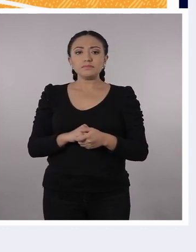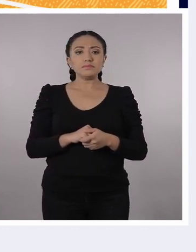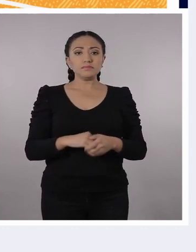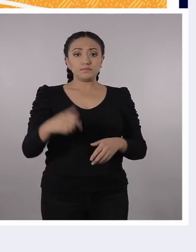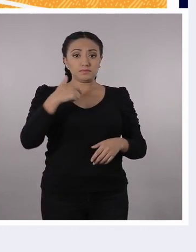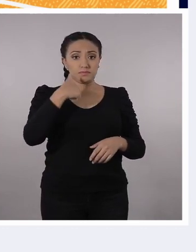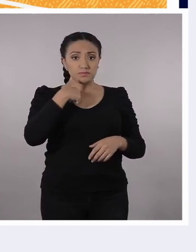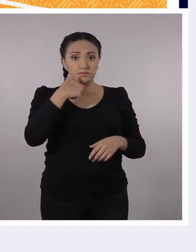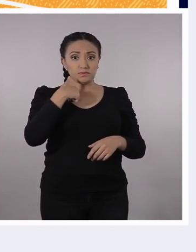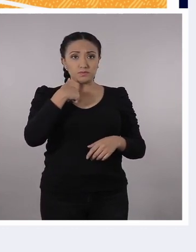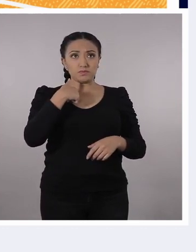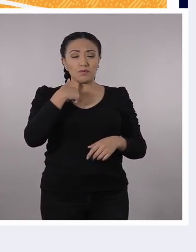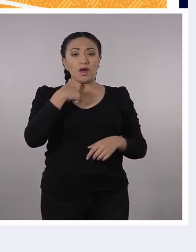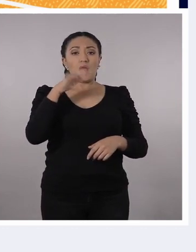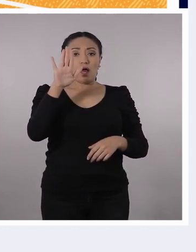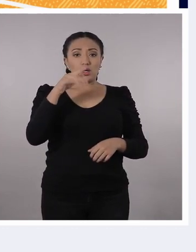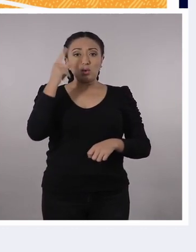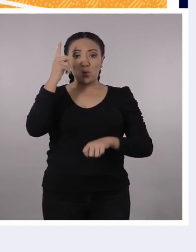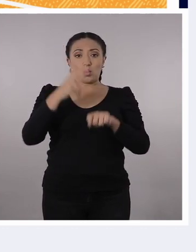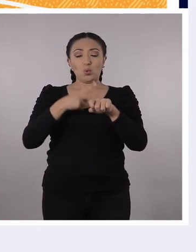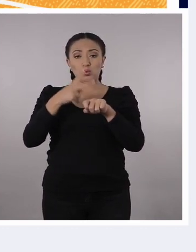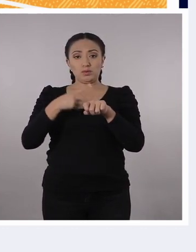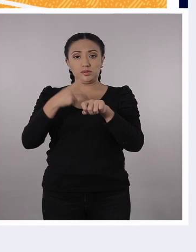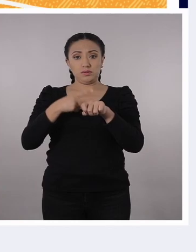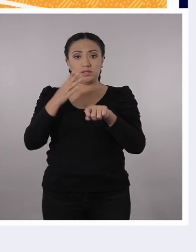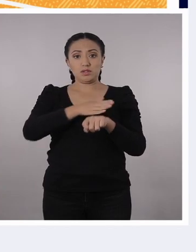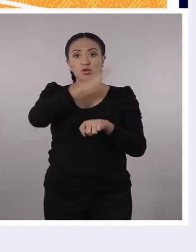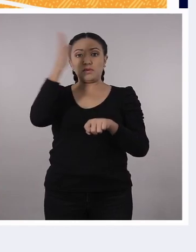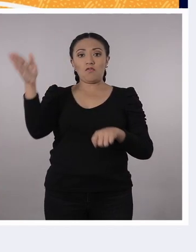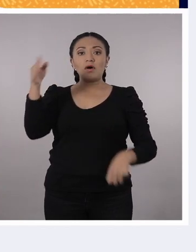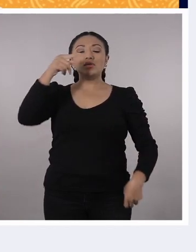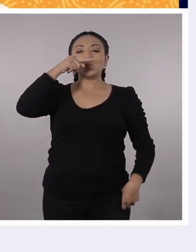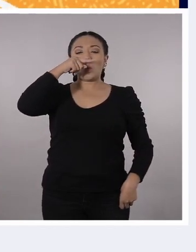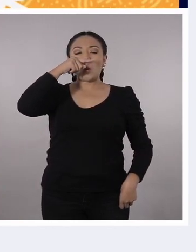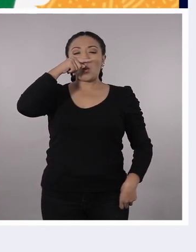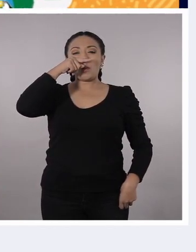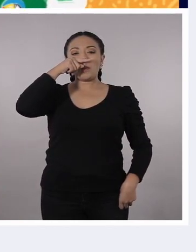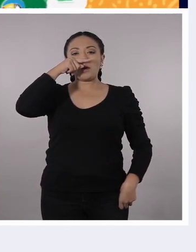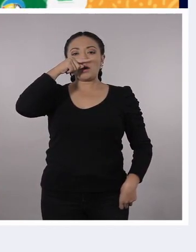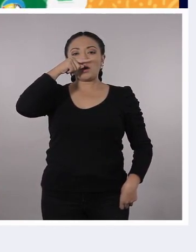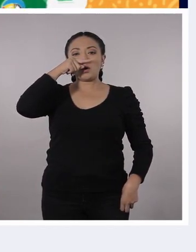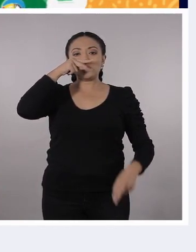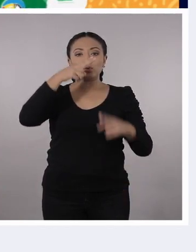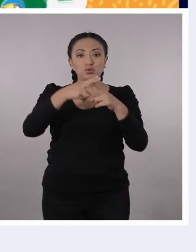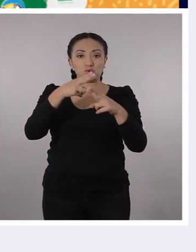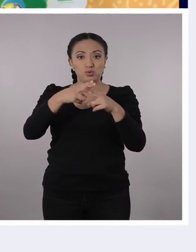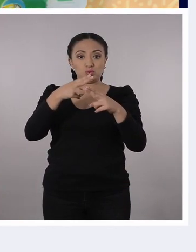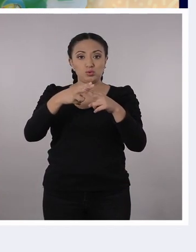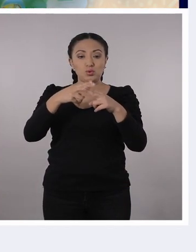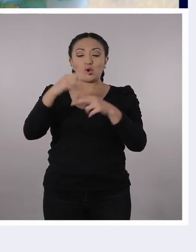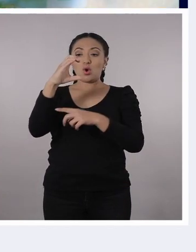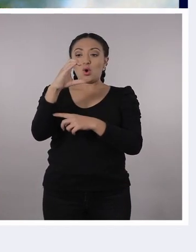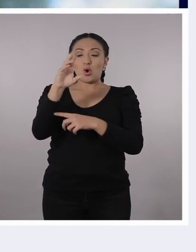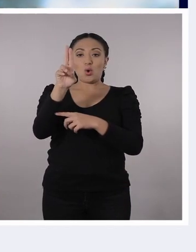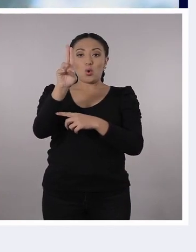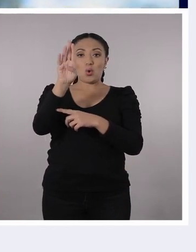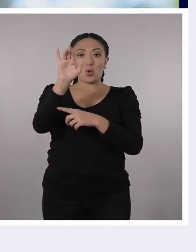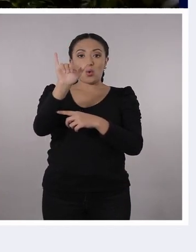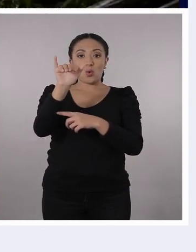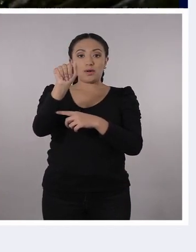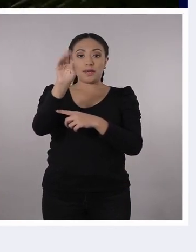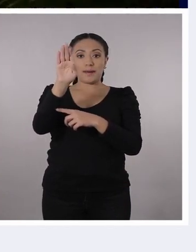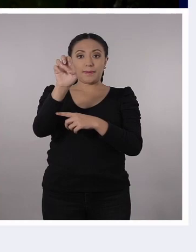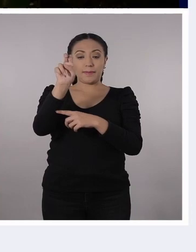A ver, profe. mí, una vez yo visité en Sucumbíos esta reserva faunística del Cuyabeno.